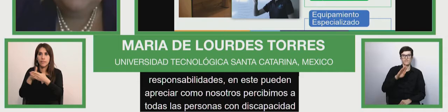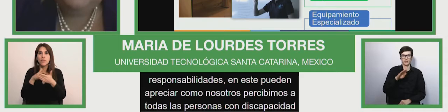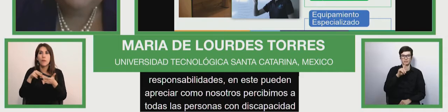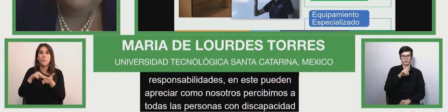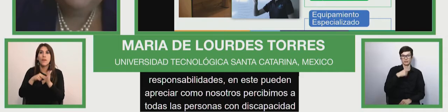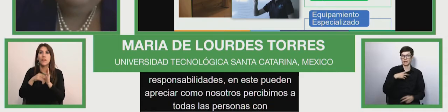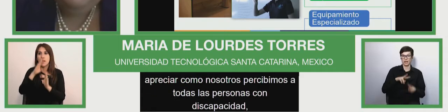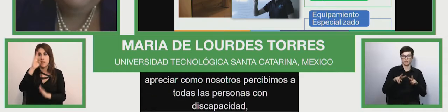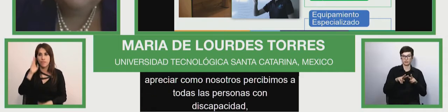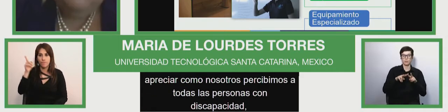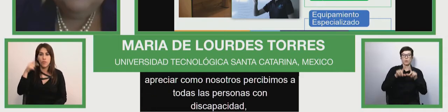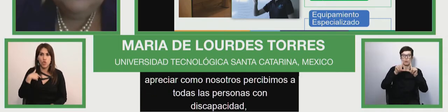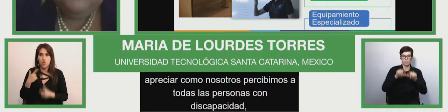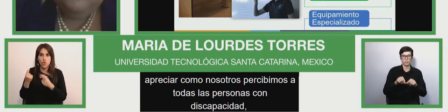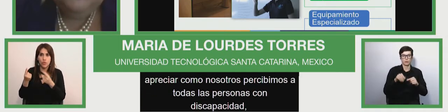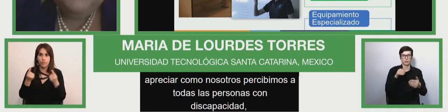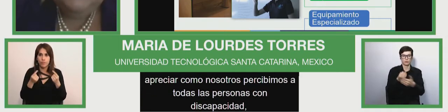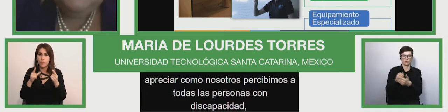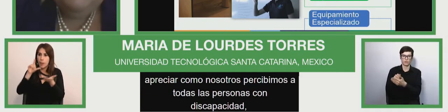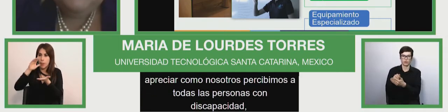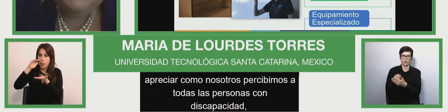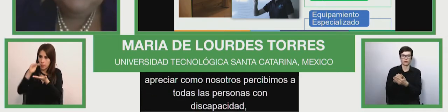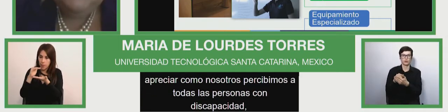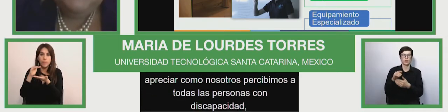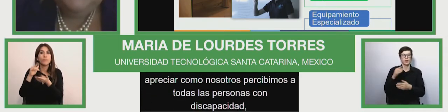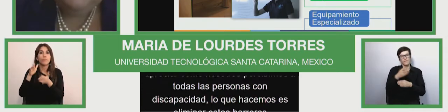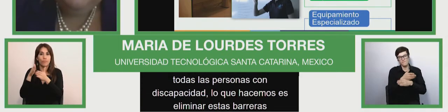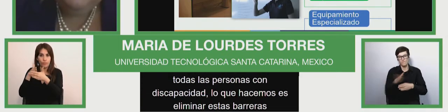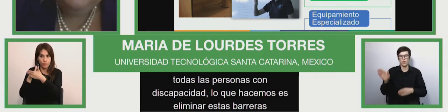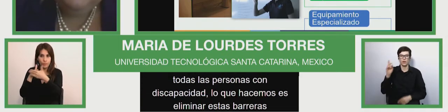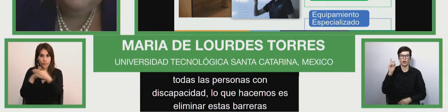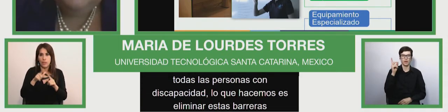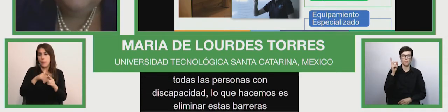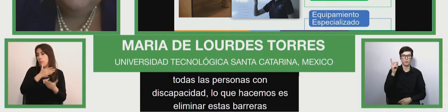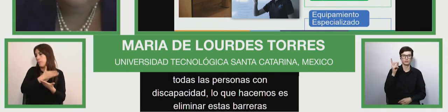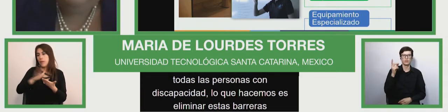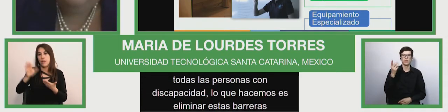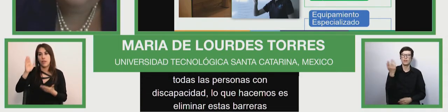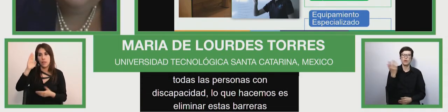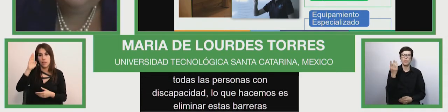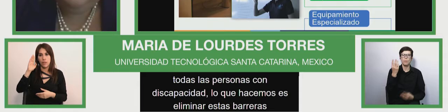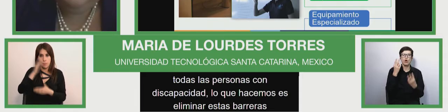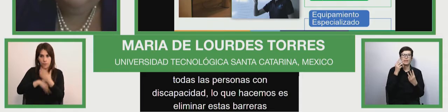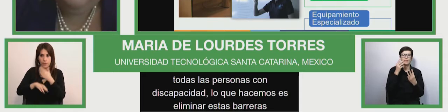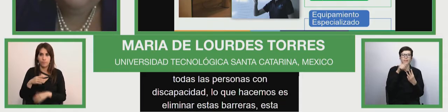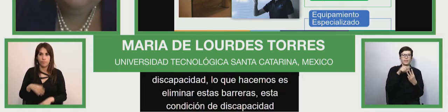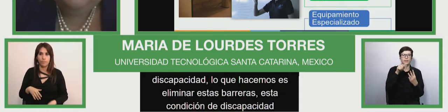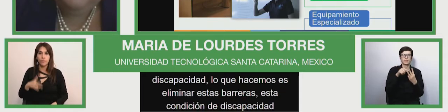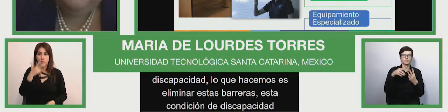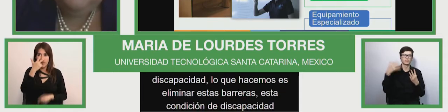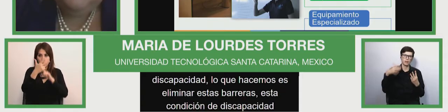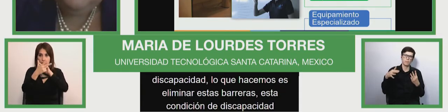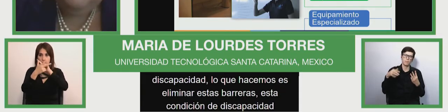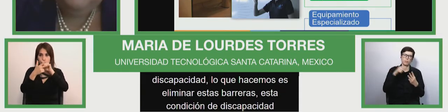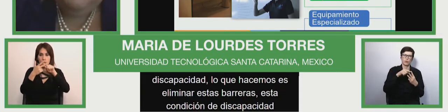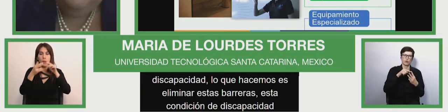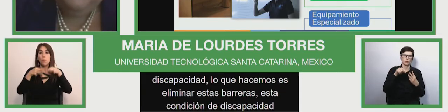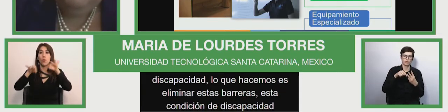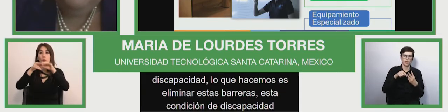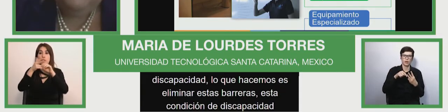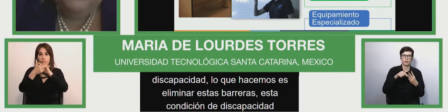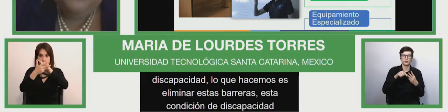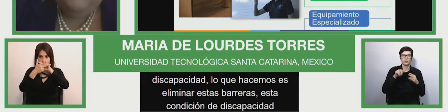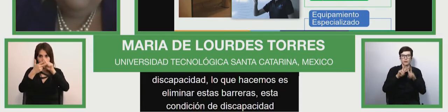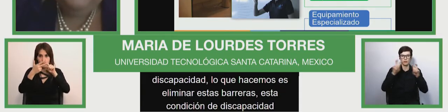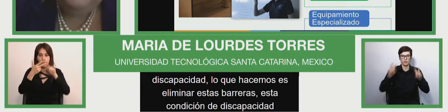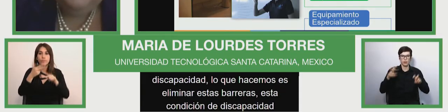barreras eliminar esta condición de discapacidad a través de tres ejes o fortalezas importantes que tiene este modelo de